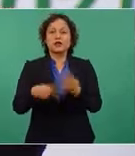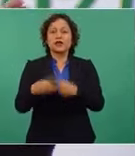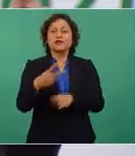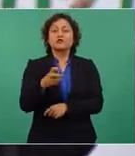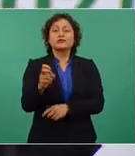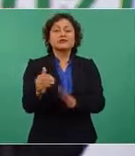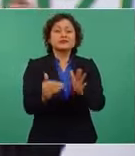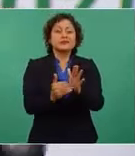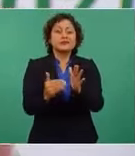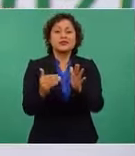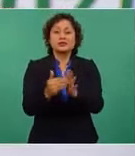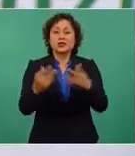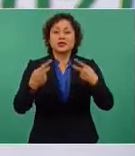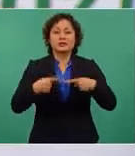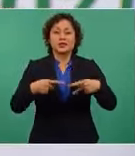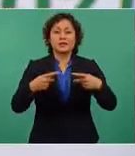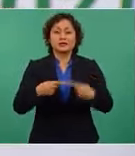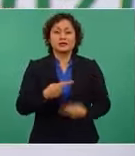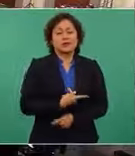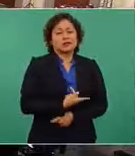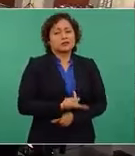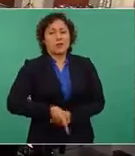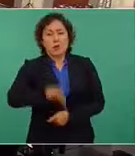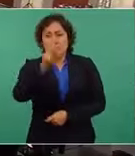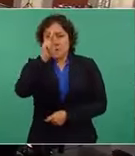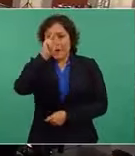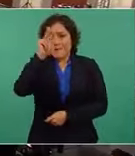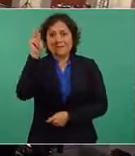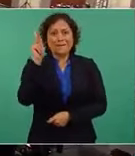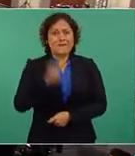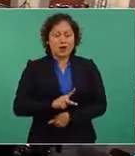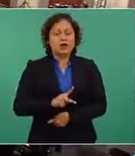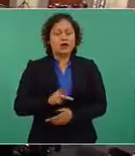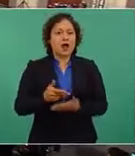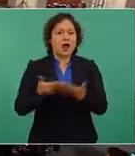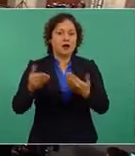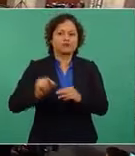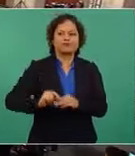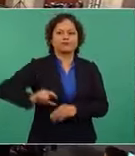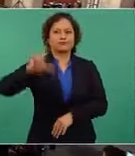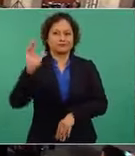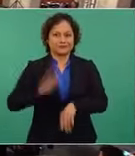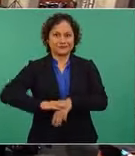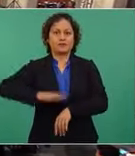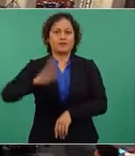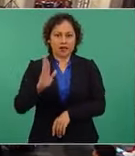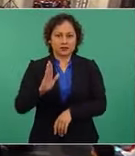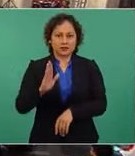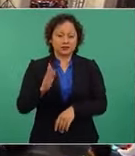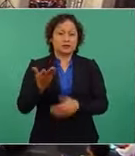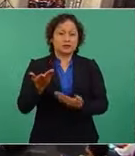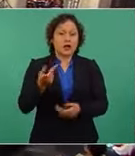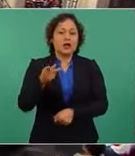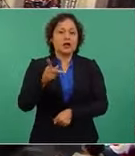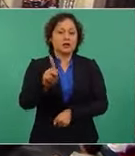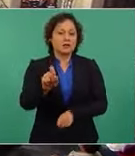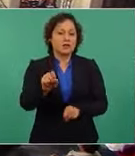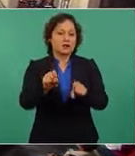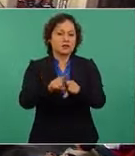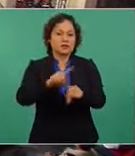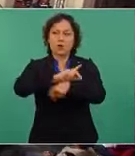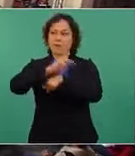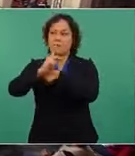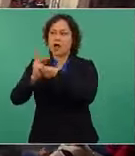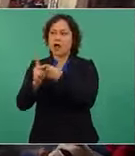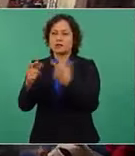más en pobreza extrema en el mundo y al mismo tiempo los más ricos del mundo se hicieron más ricos.